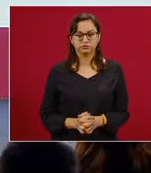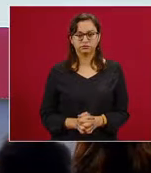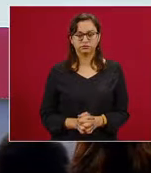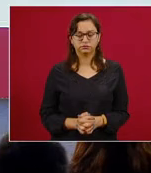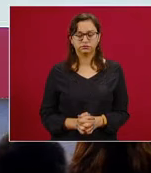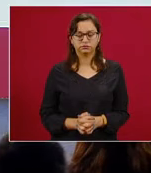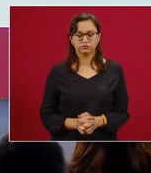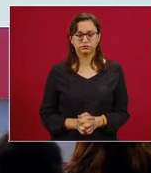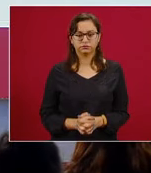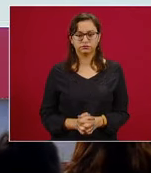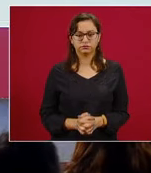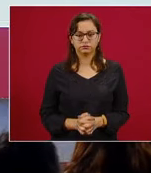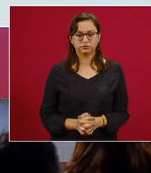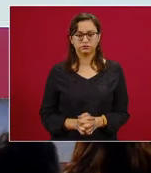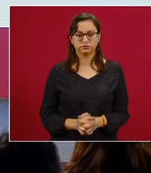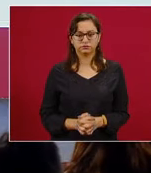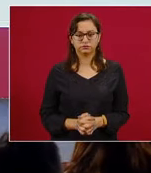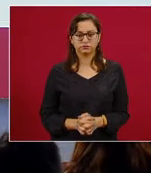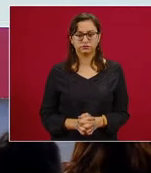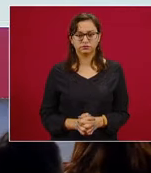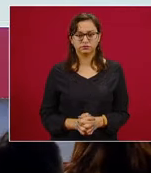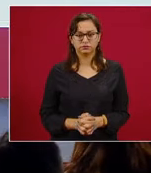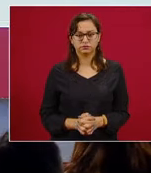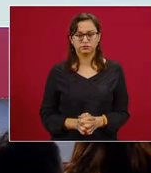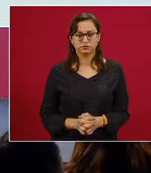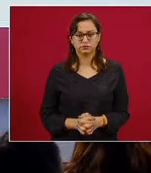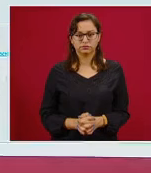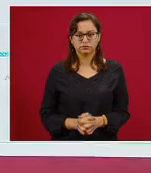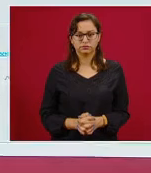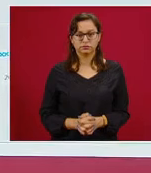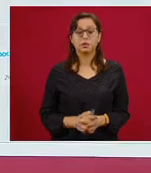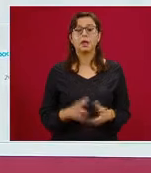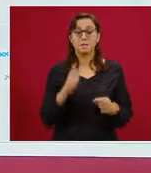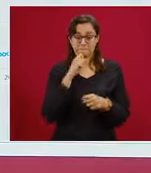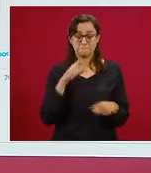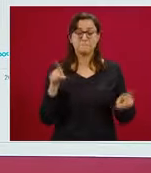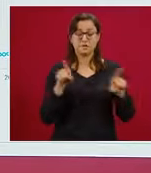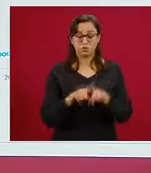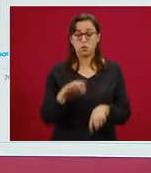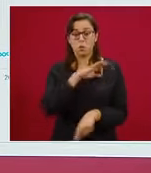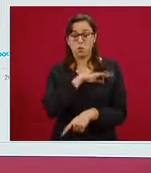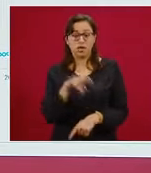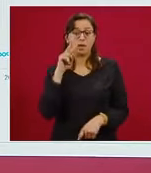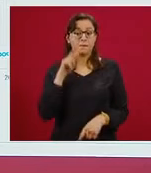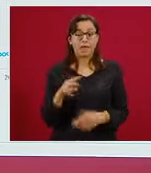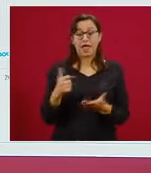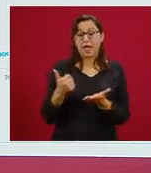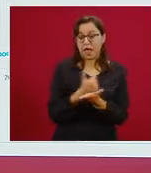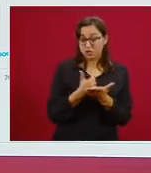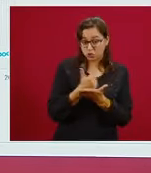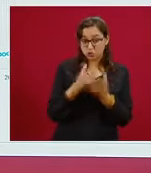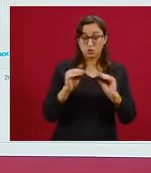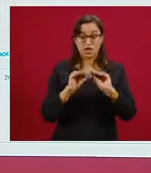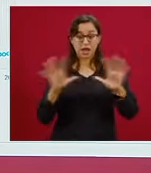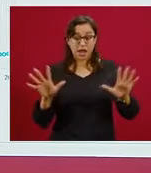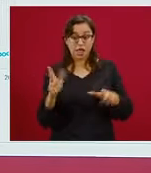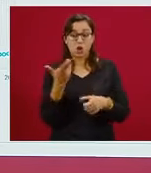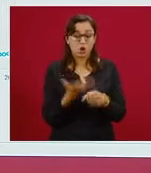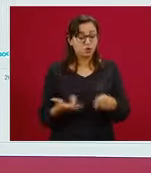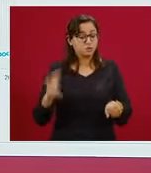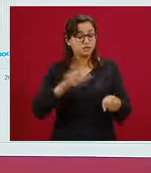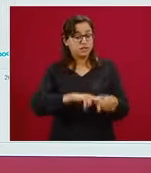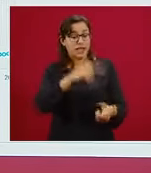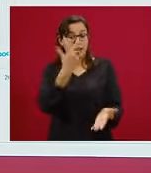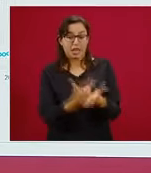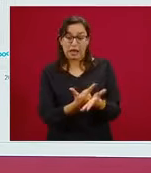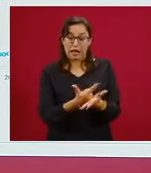menos claramente verán por la escala las hospitalizaciones en terapia intensiva que son una proporción menor al 5